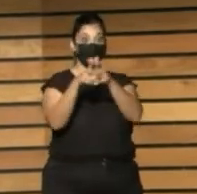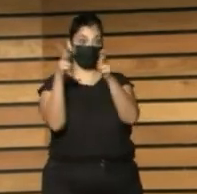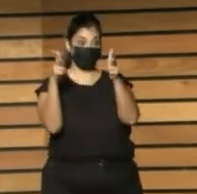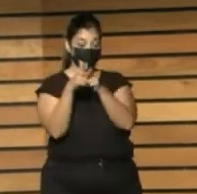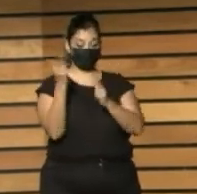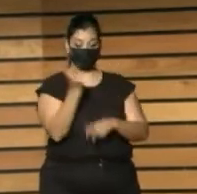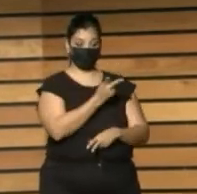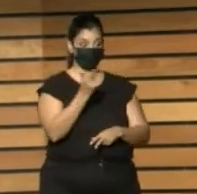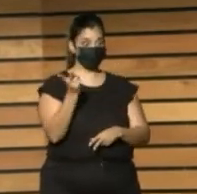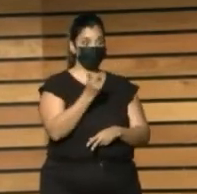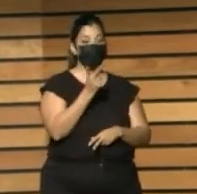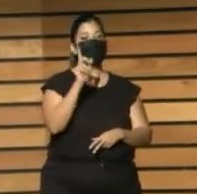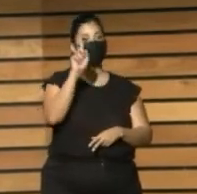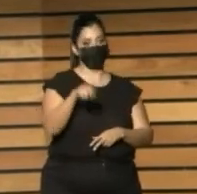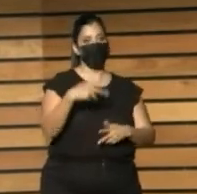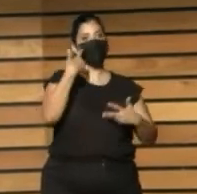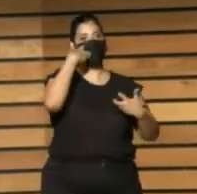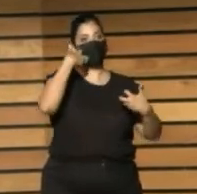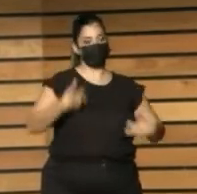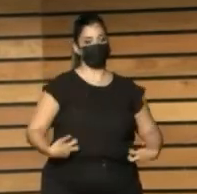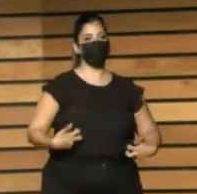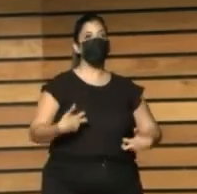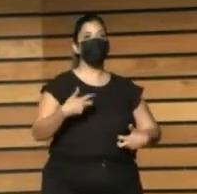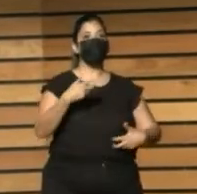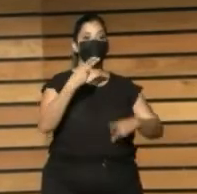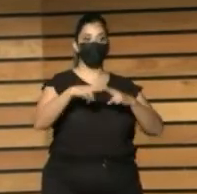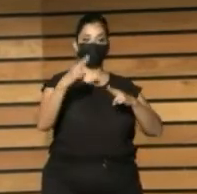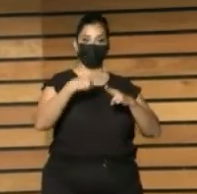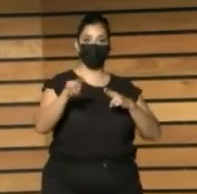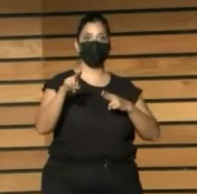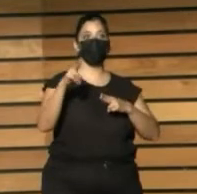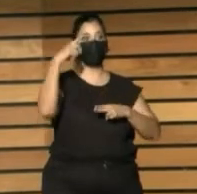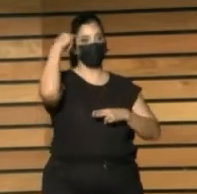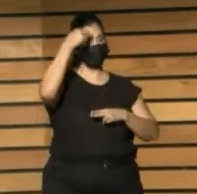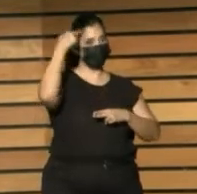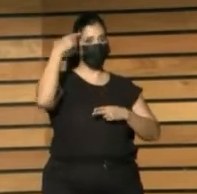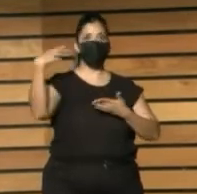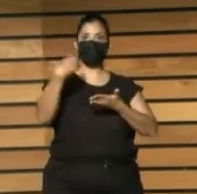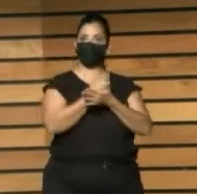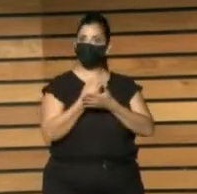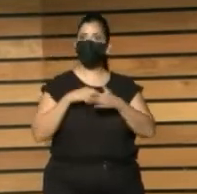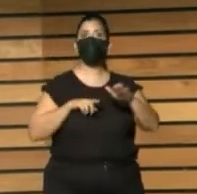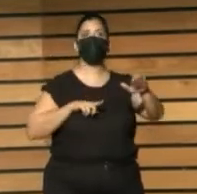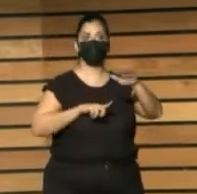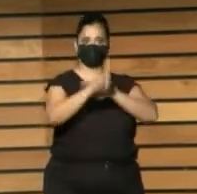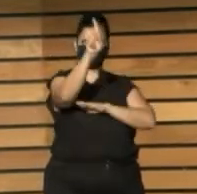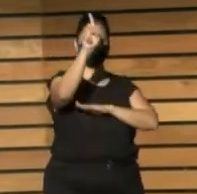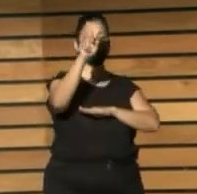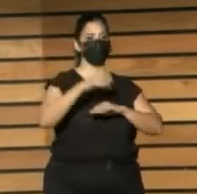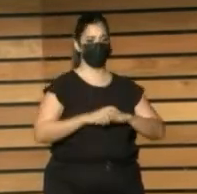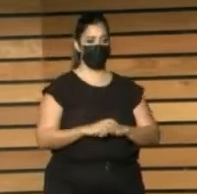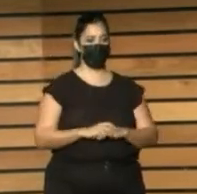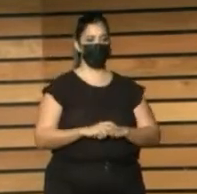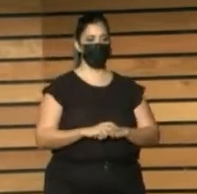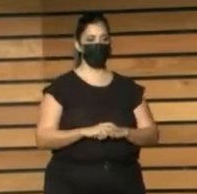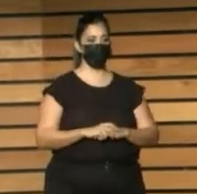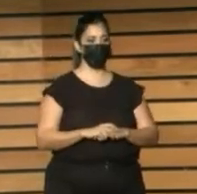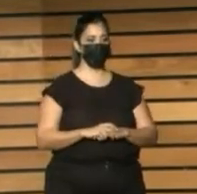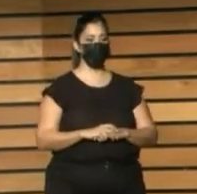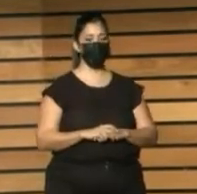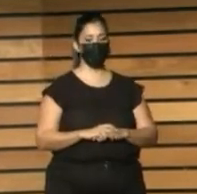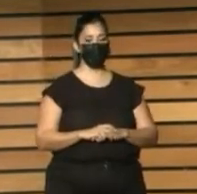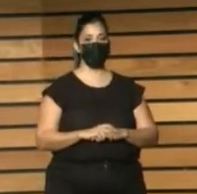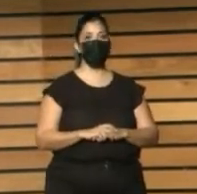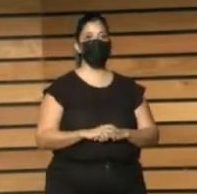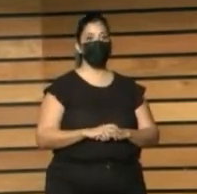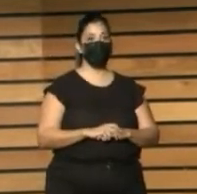también los derechos civiles, políticos y culturales. Y, por supuesto, el derecho al desarrollo. La aspiración transformadora